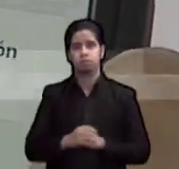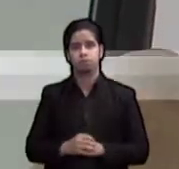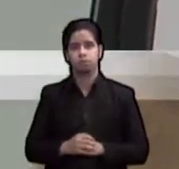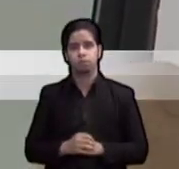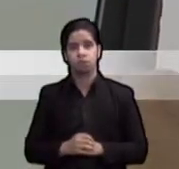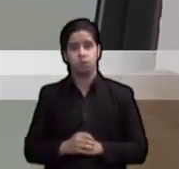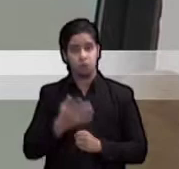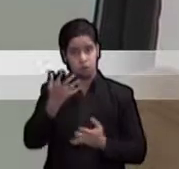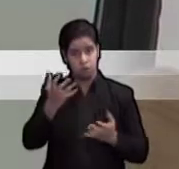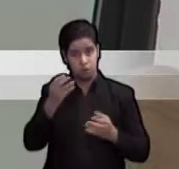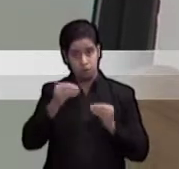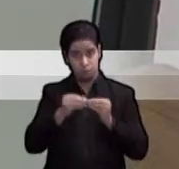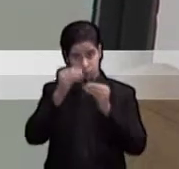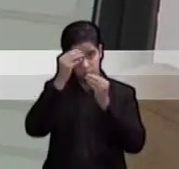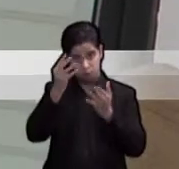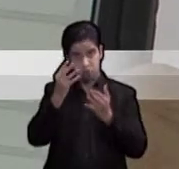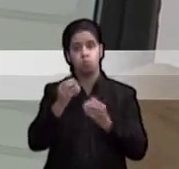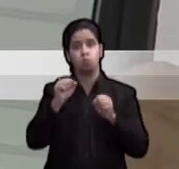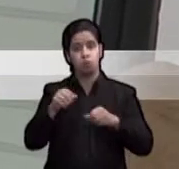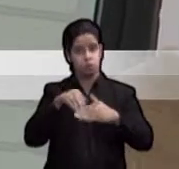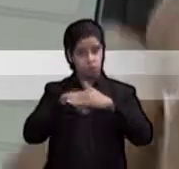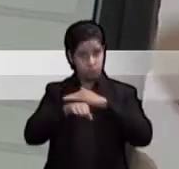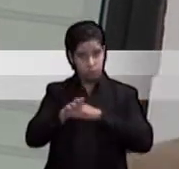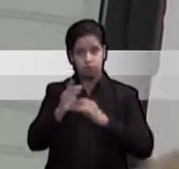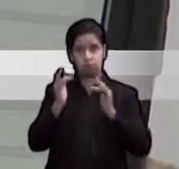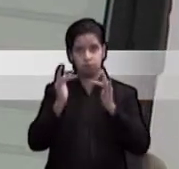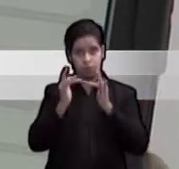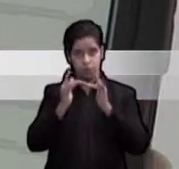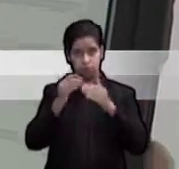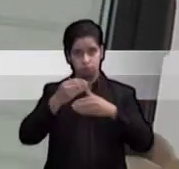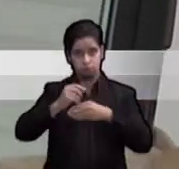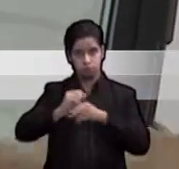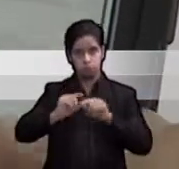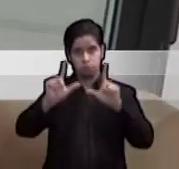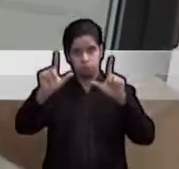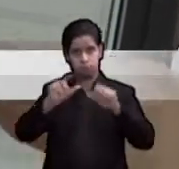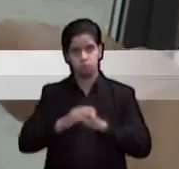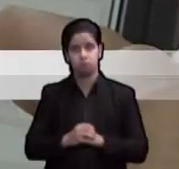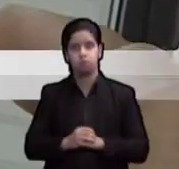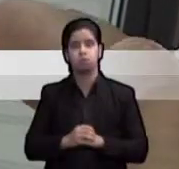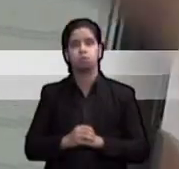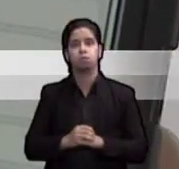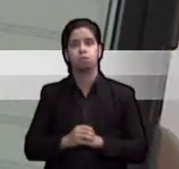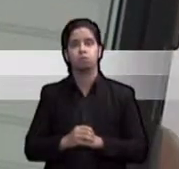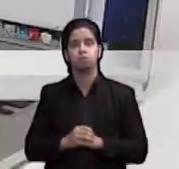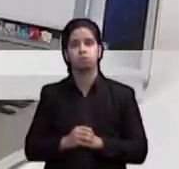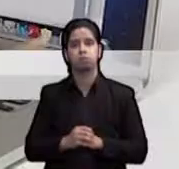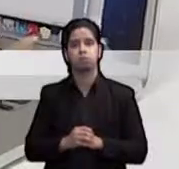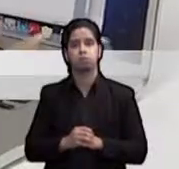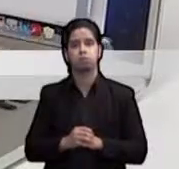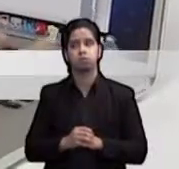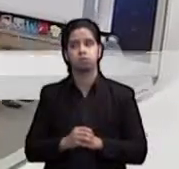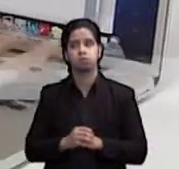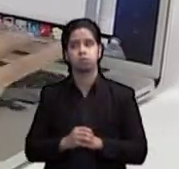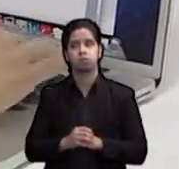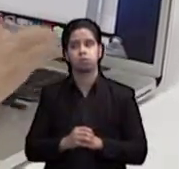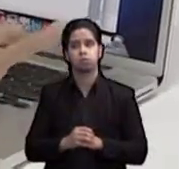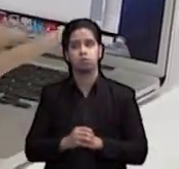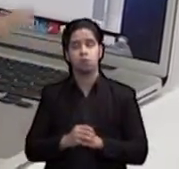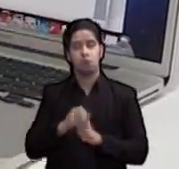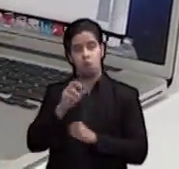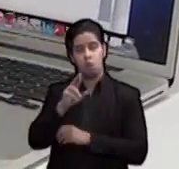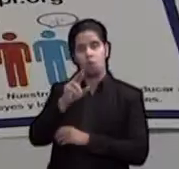desea mayor información puede accesar a las páginas cibernéticas son tuyosdefiendelos.org o a